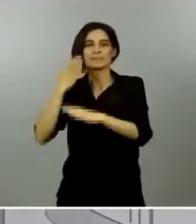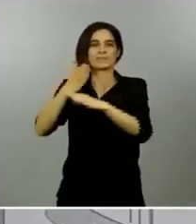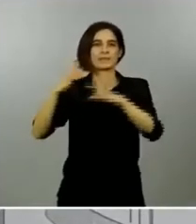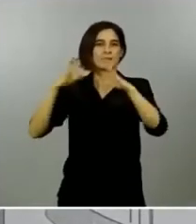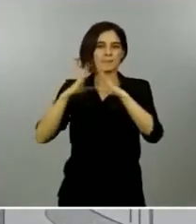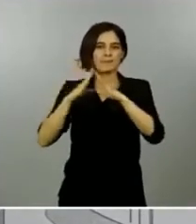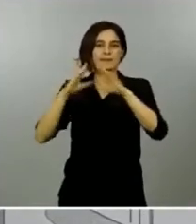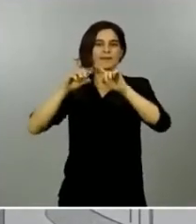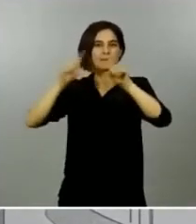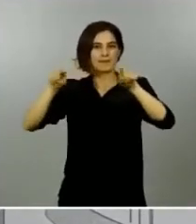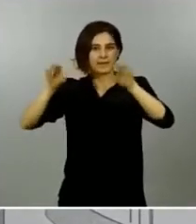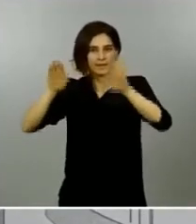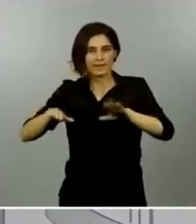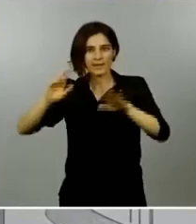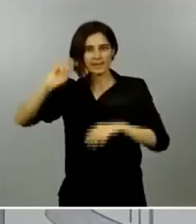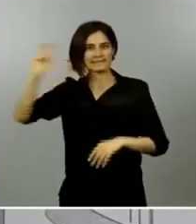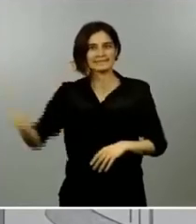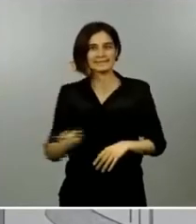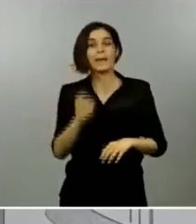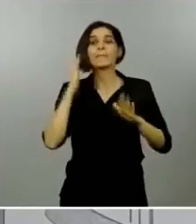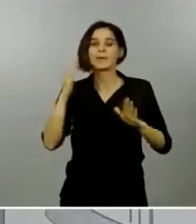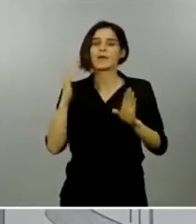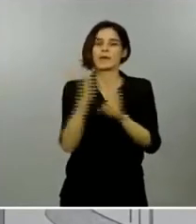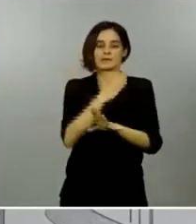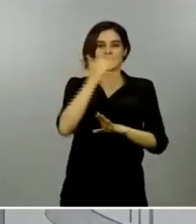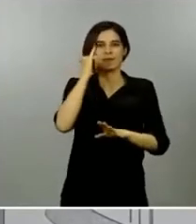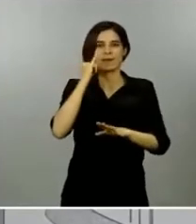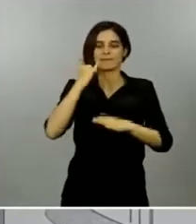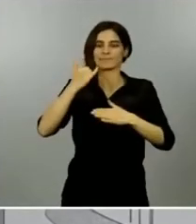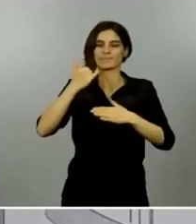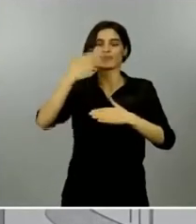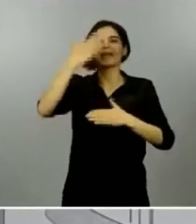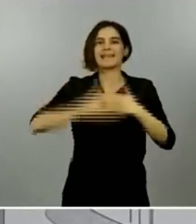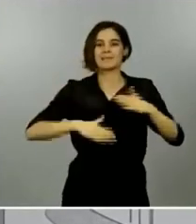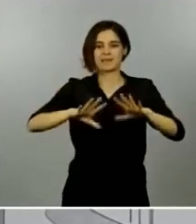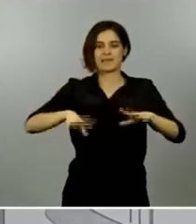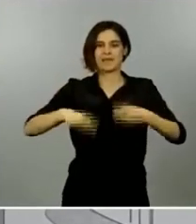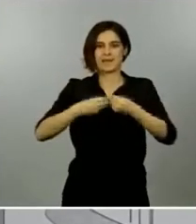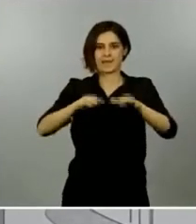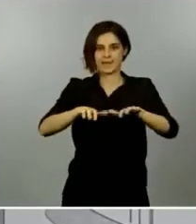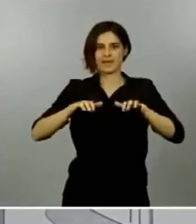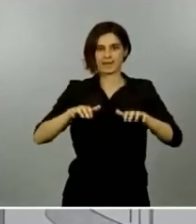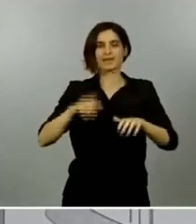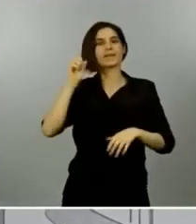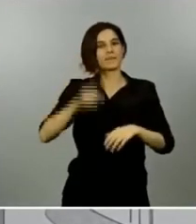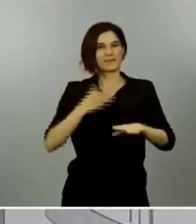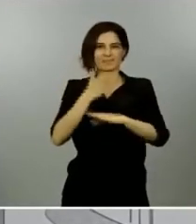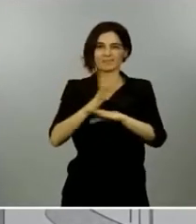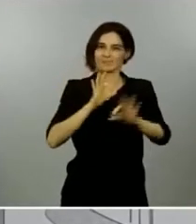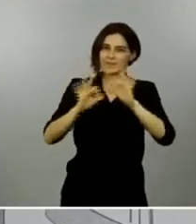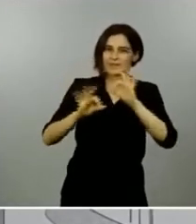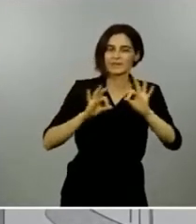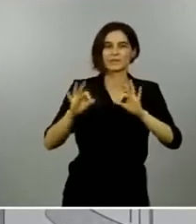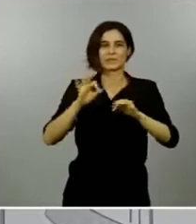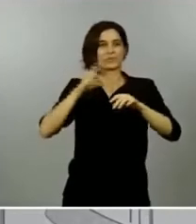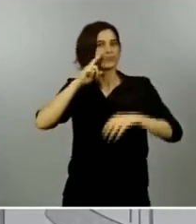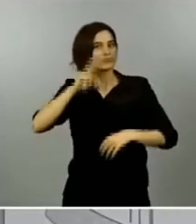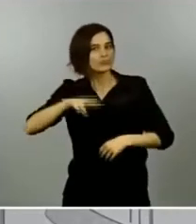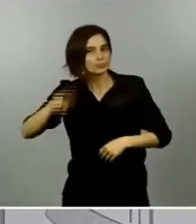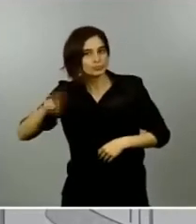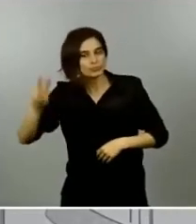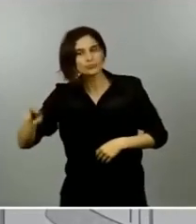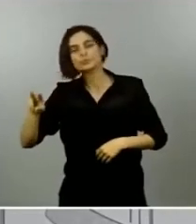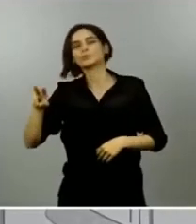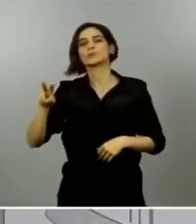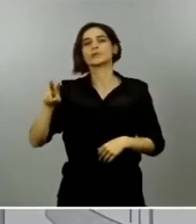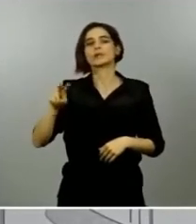anunciadas. Asistir también a espectáculos culturales y museos, también con reducción del aforo para poder mantener siempre